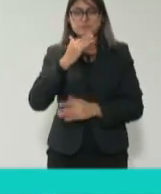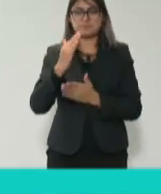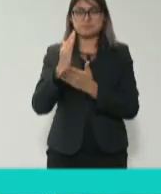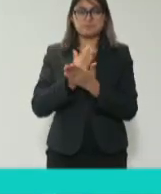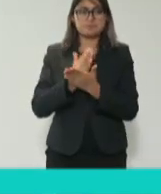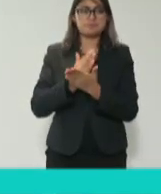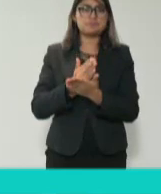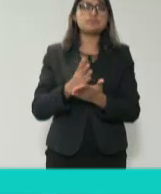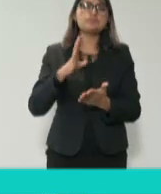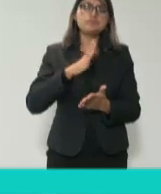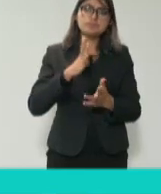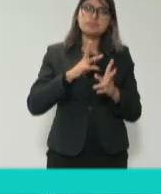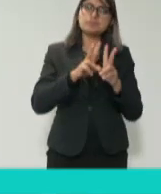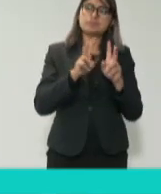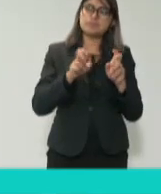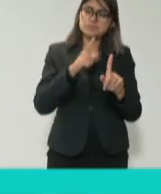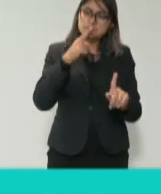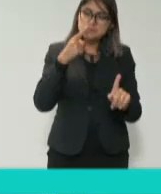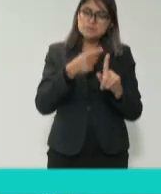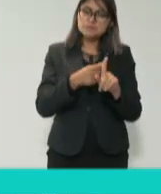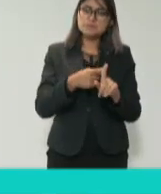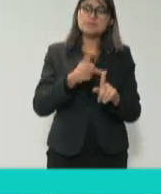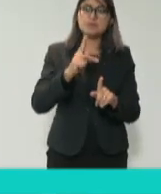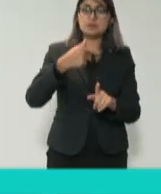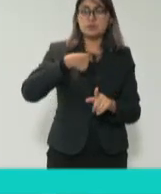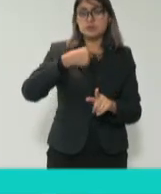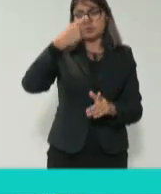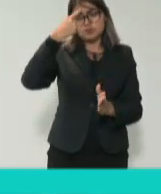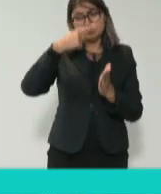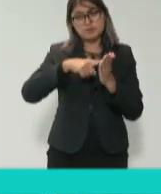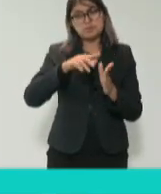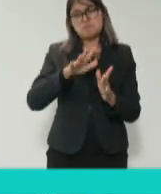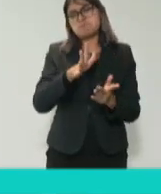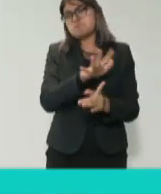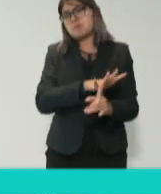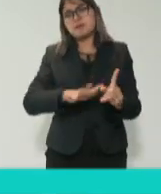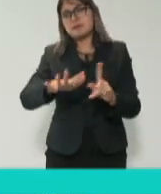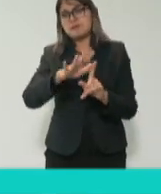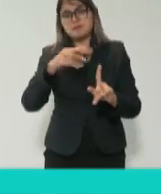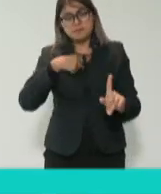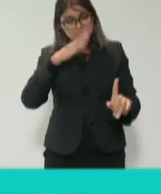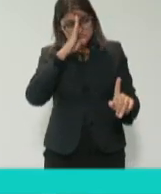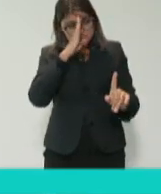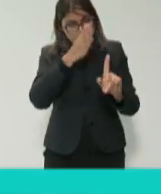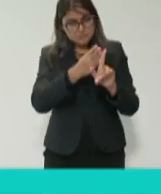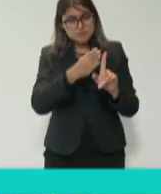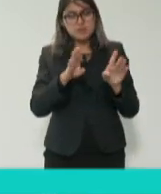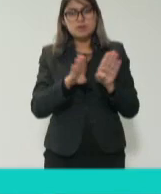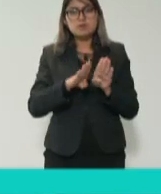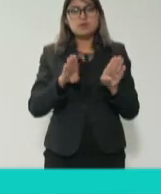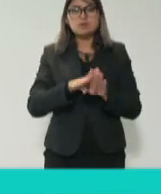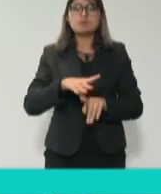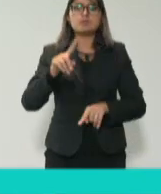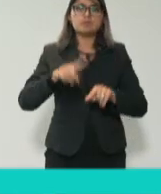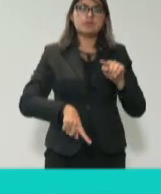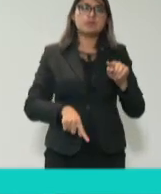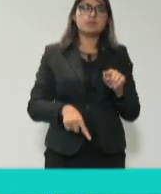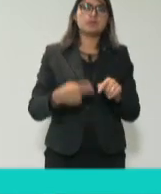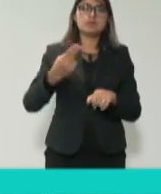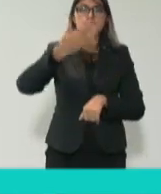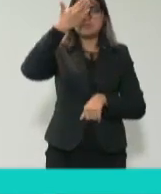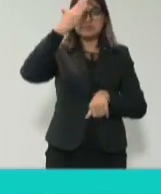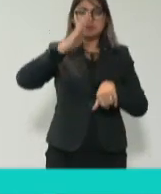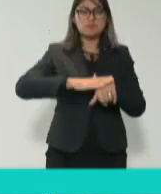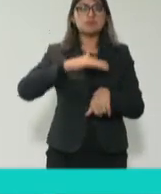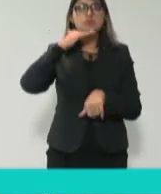a combatir esta corrupción, pero ese sería para mí el enfoque general para combatirlo. Hay que recordar que la corrupción se da